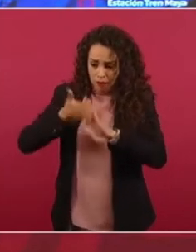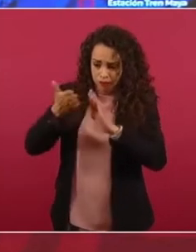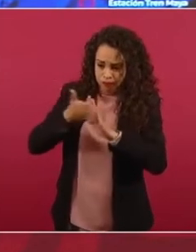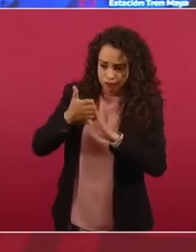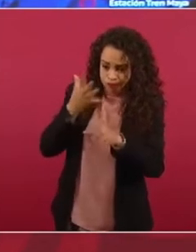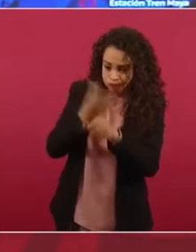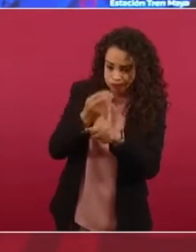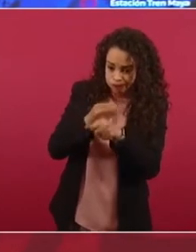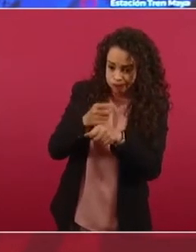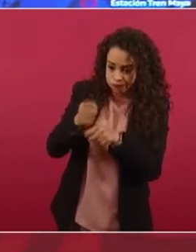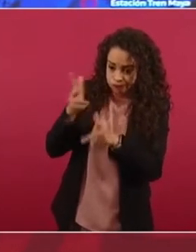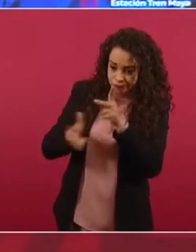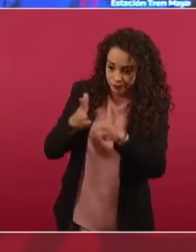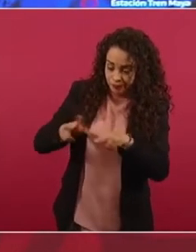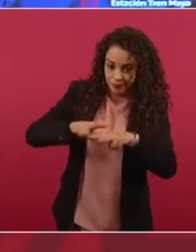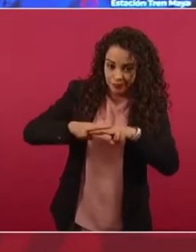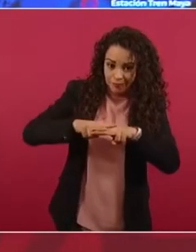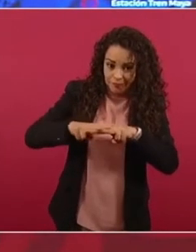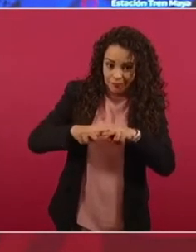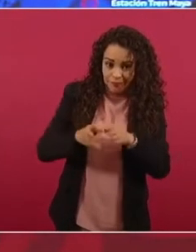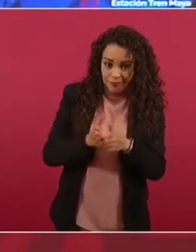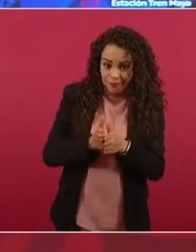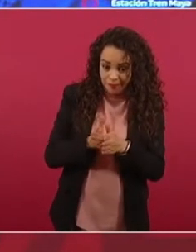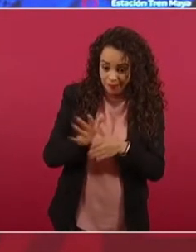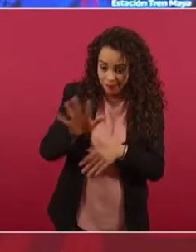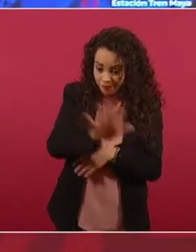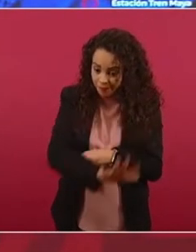es una composición